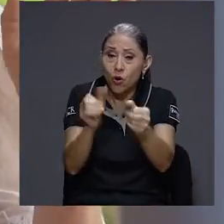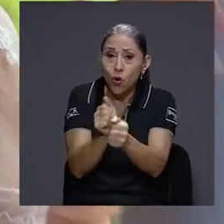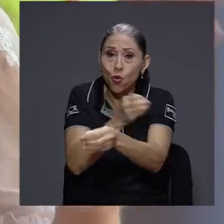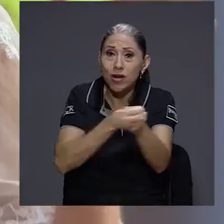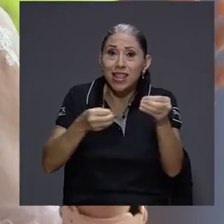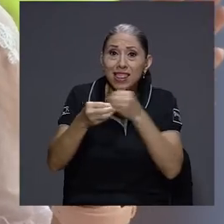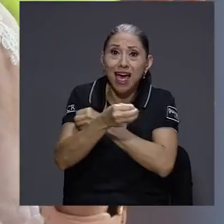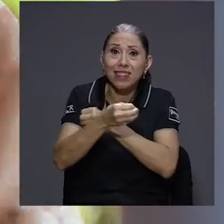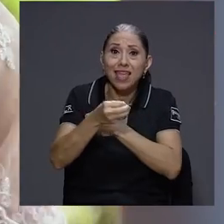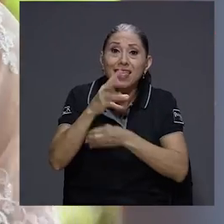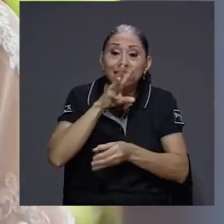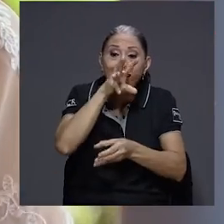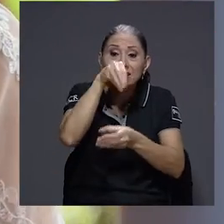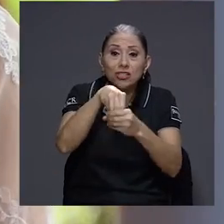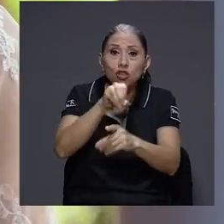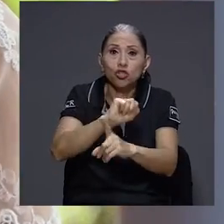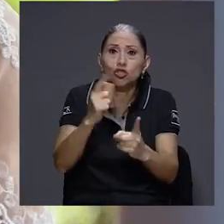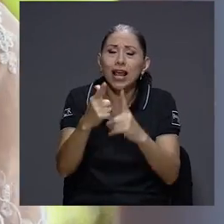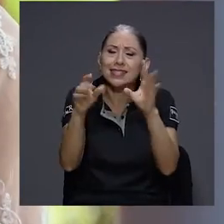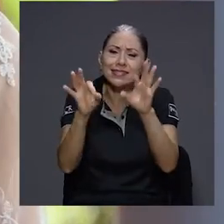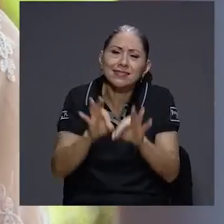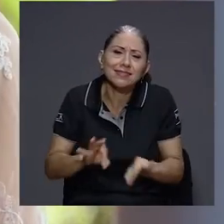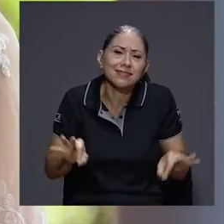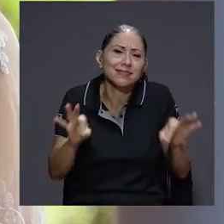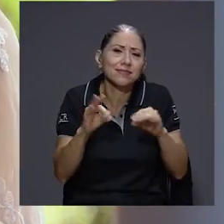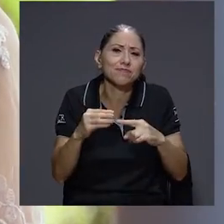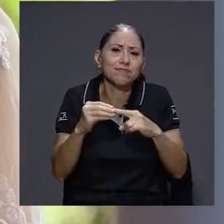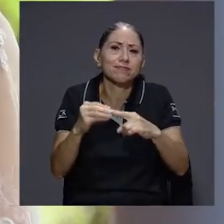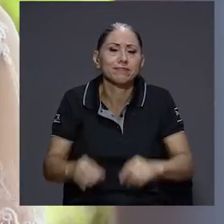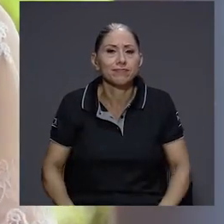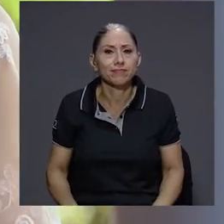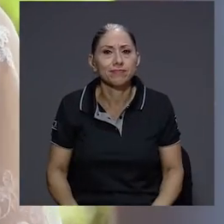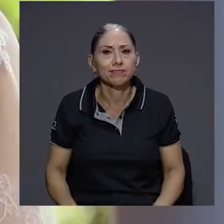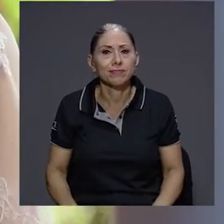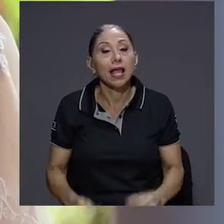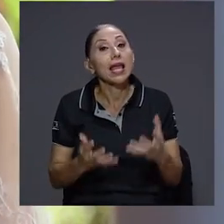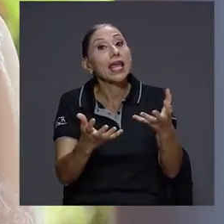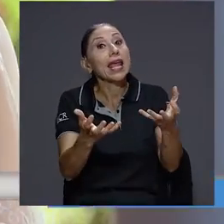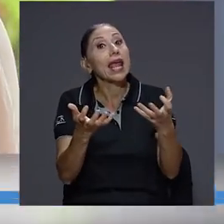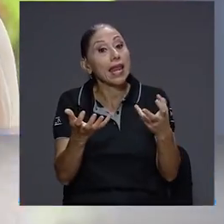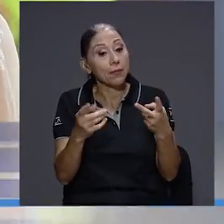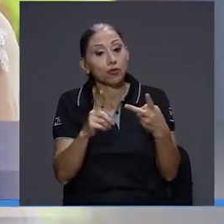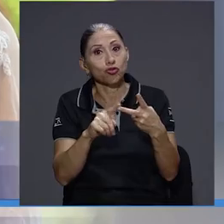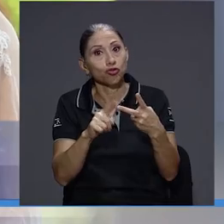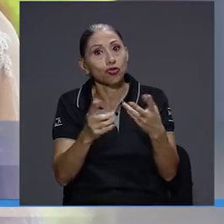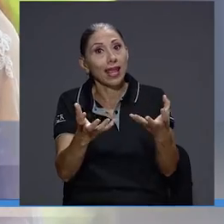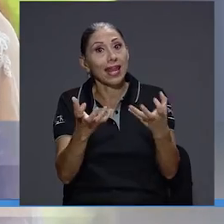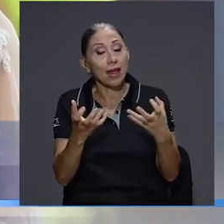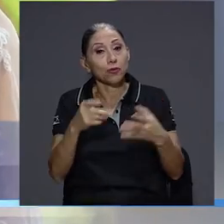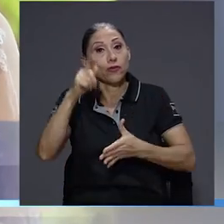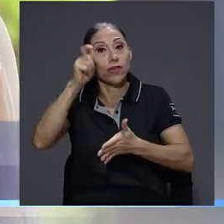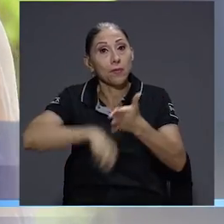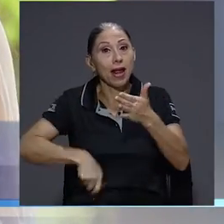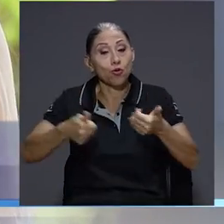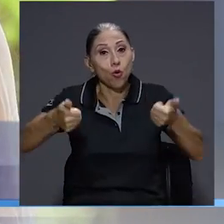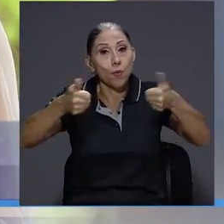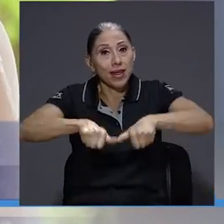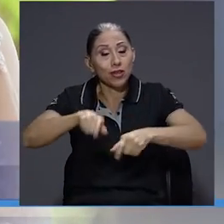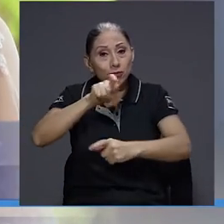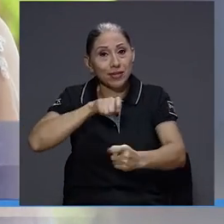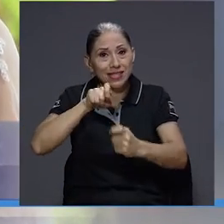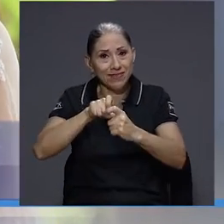unidad de inserción social es importante, primordial. Y el segundo es que queremos firmar un convenio específico.